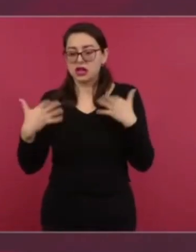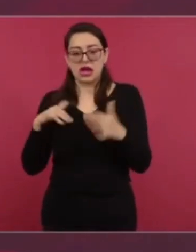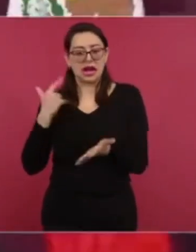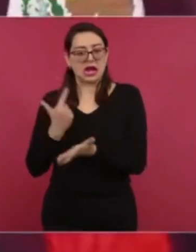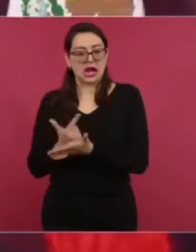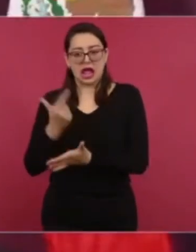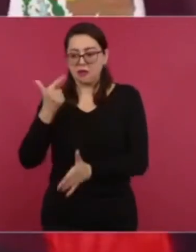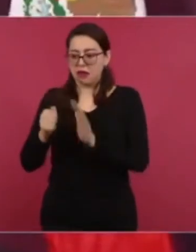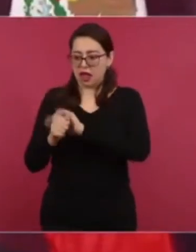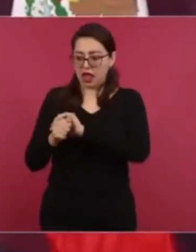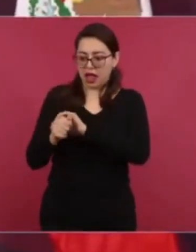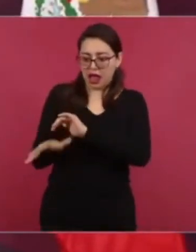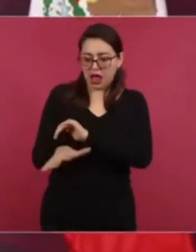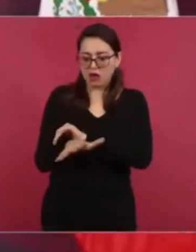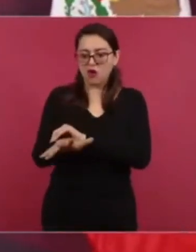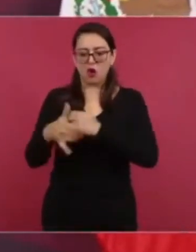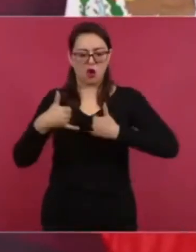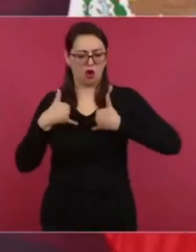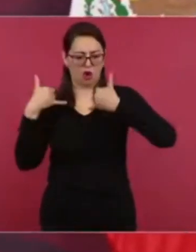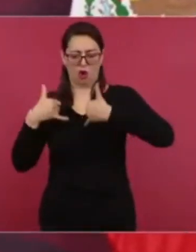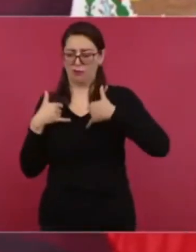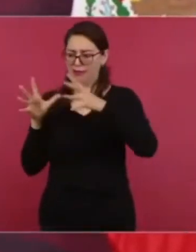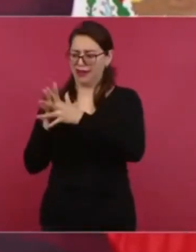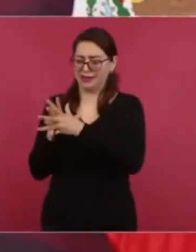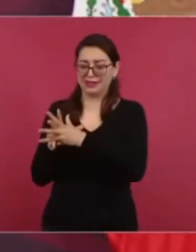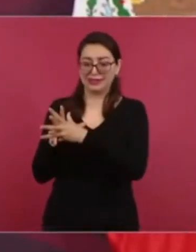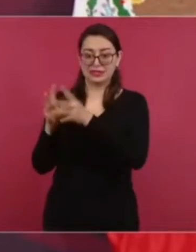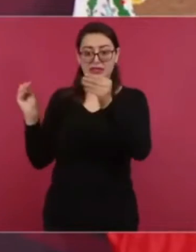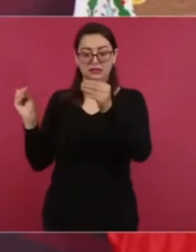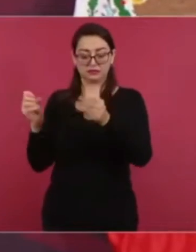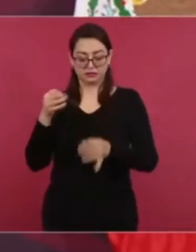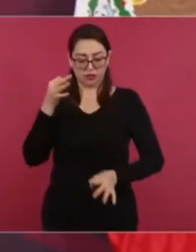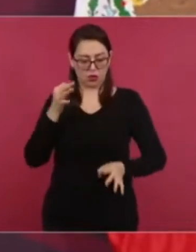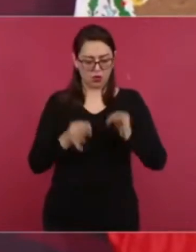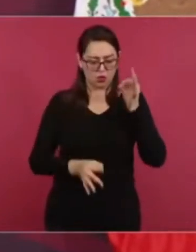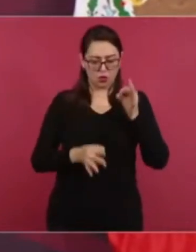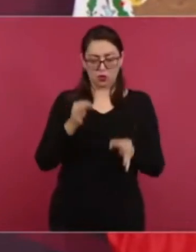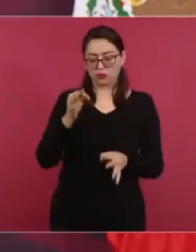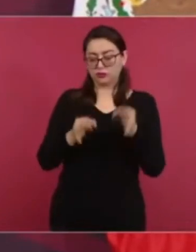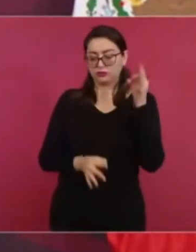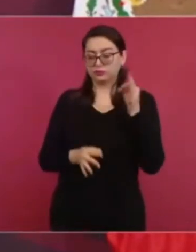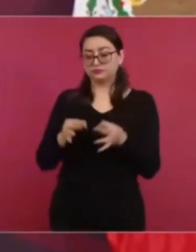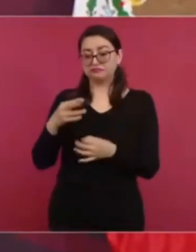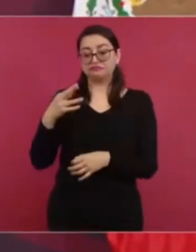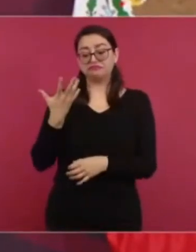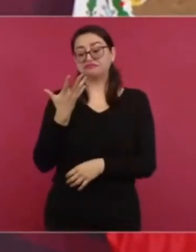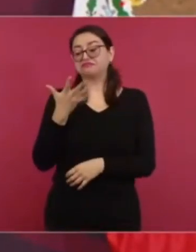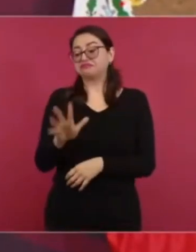que no pudo él plantear en su momento